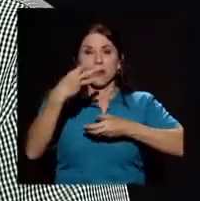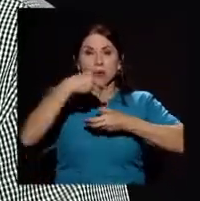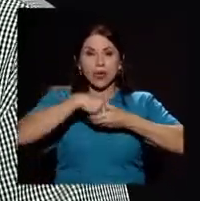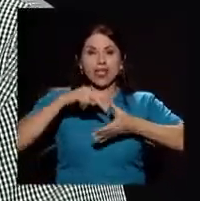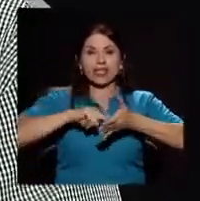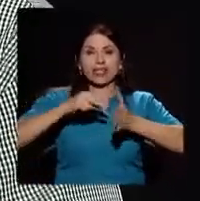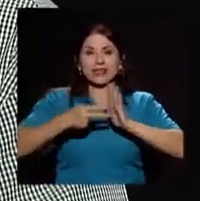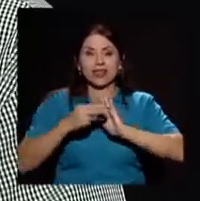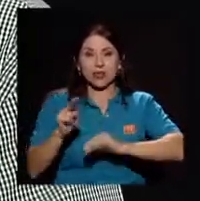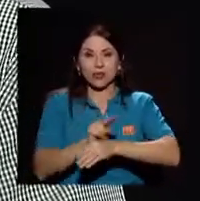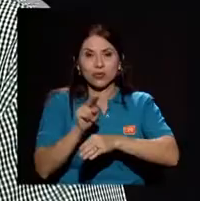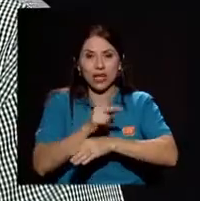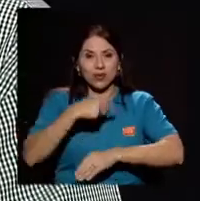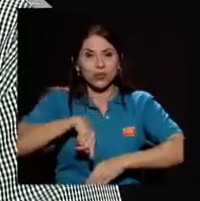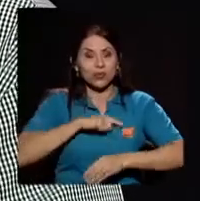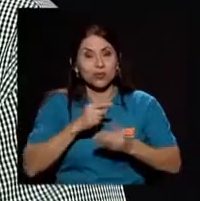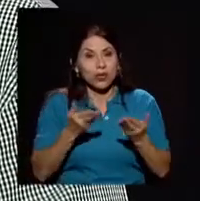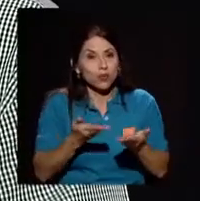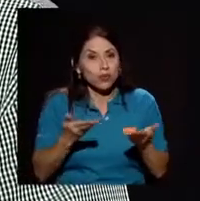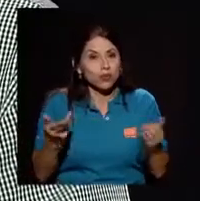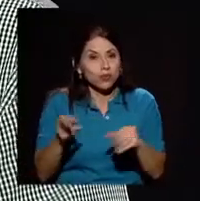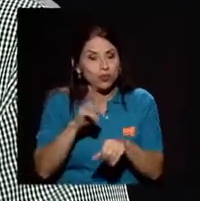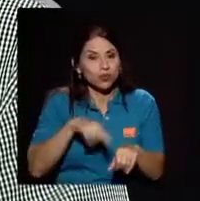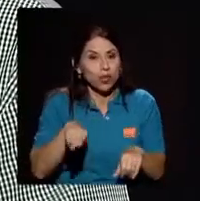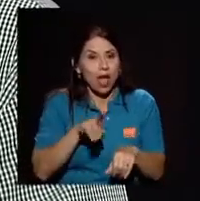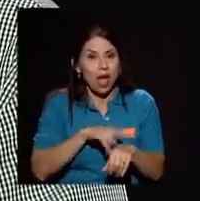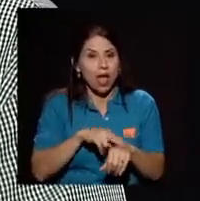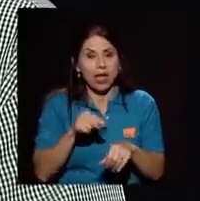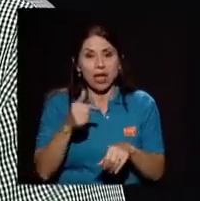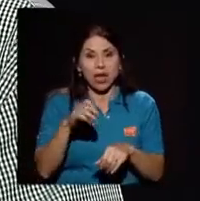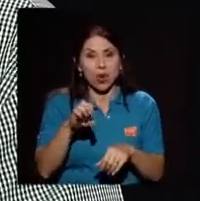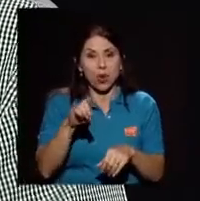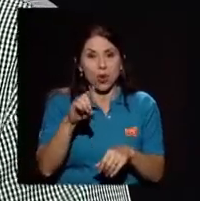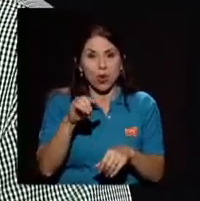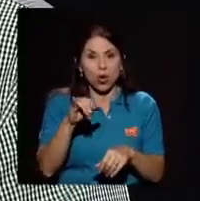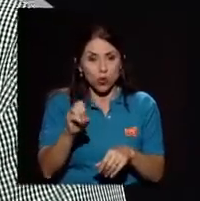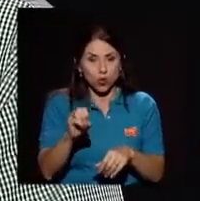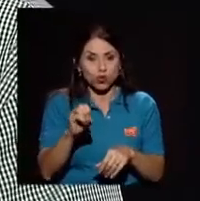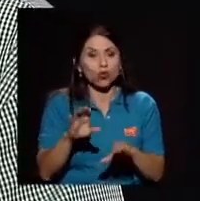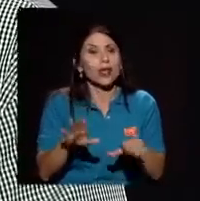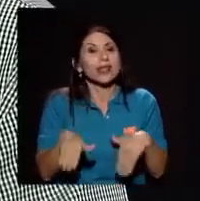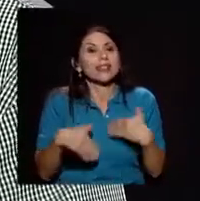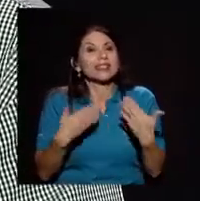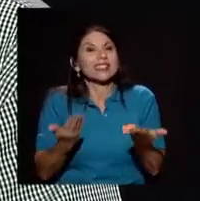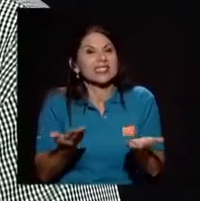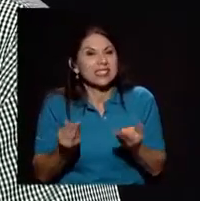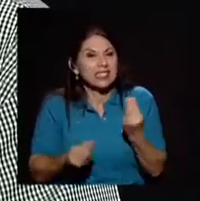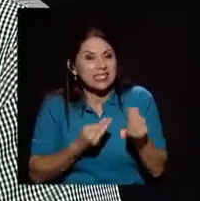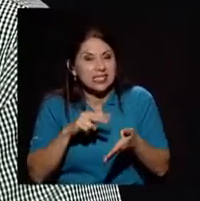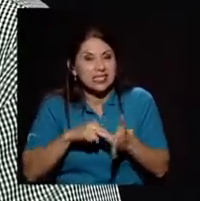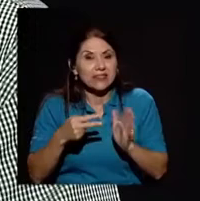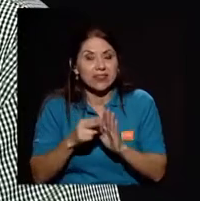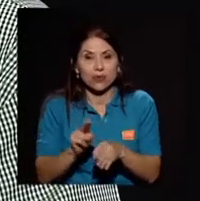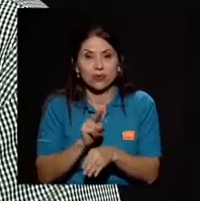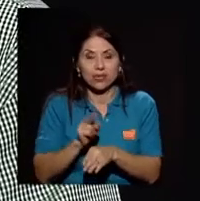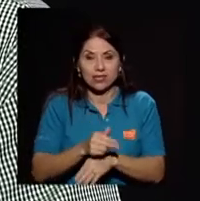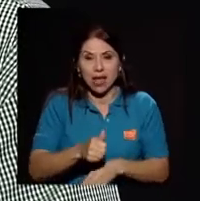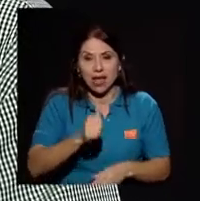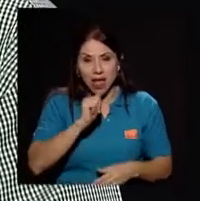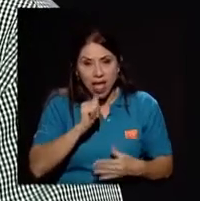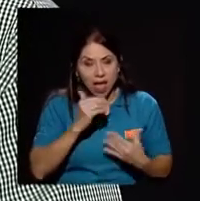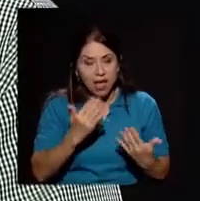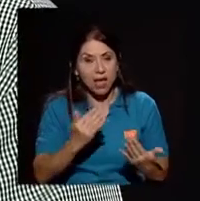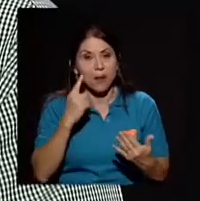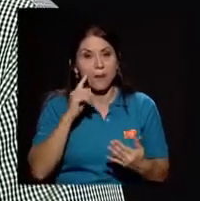geológicos el recurso hídrico para efectos de pues una mayor prevención hacia futuro entonces